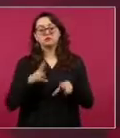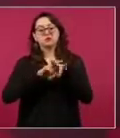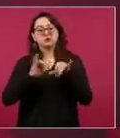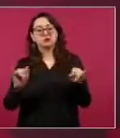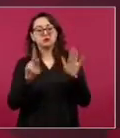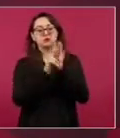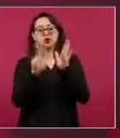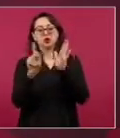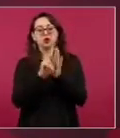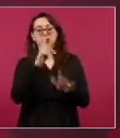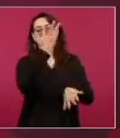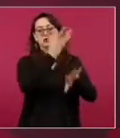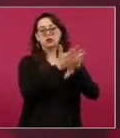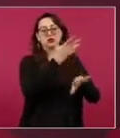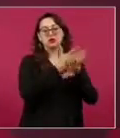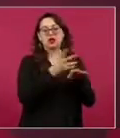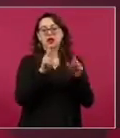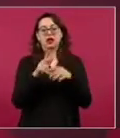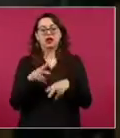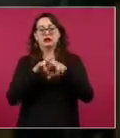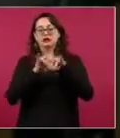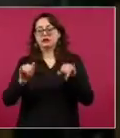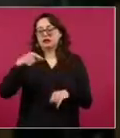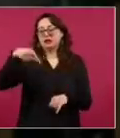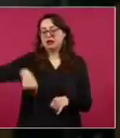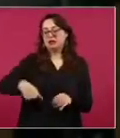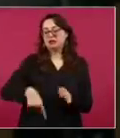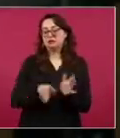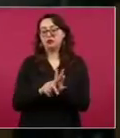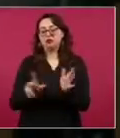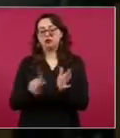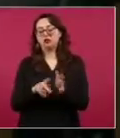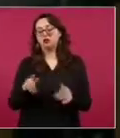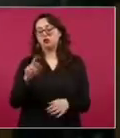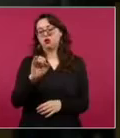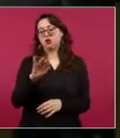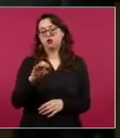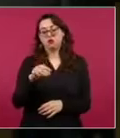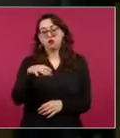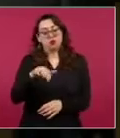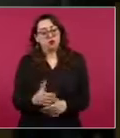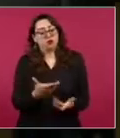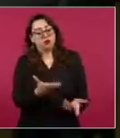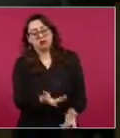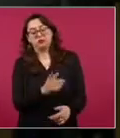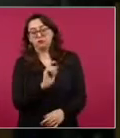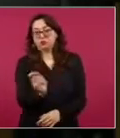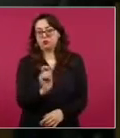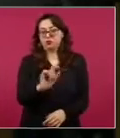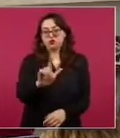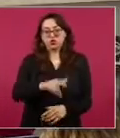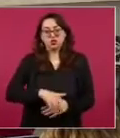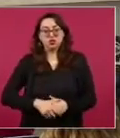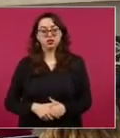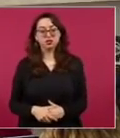Además dijo que la próxima semana visitará el Vaticano para entregarle posiblemente al Papa Francisco